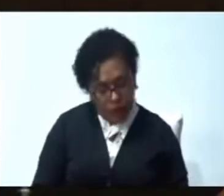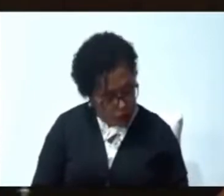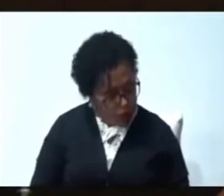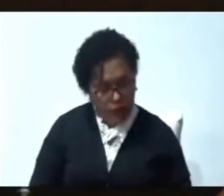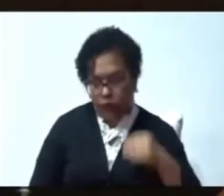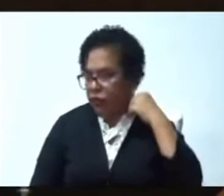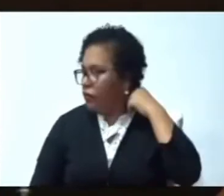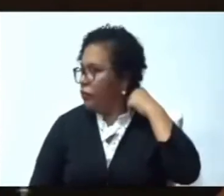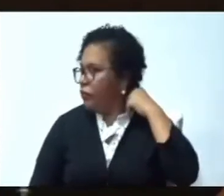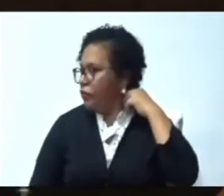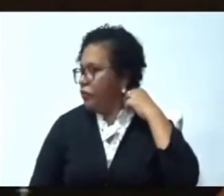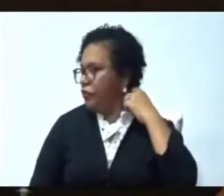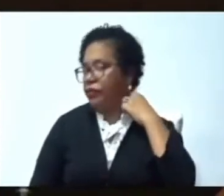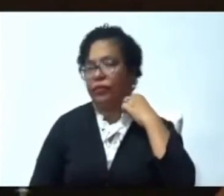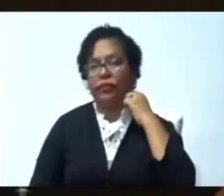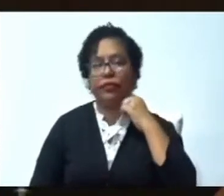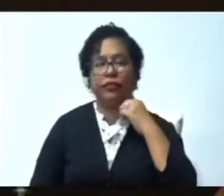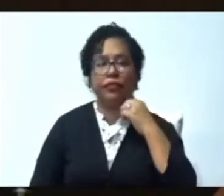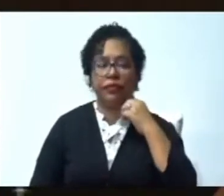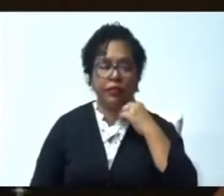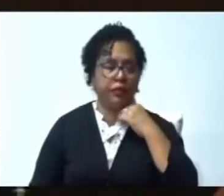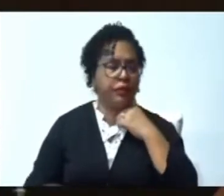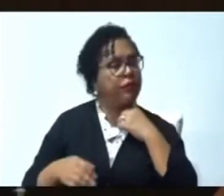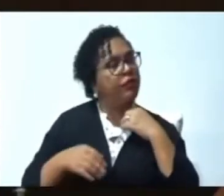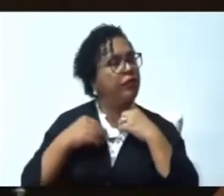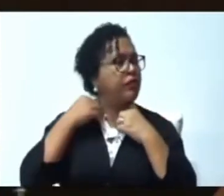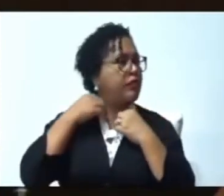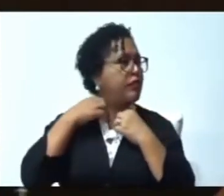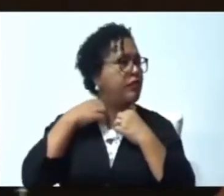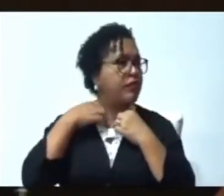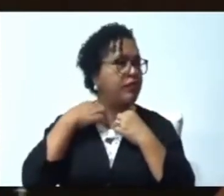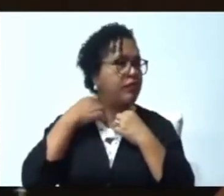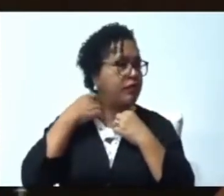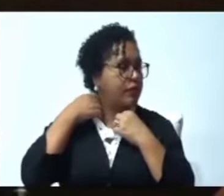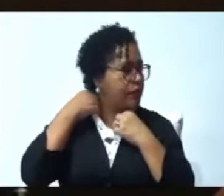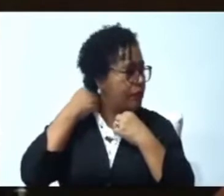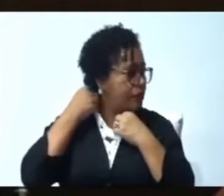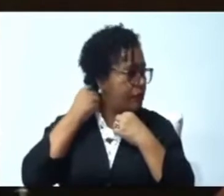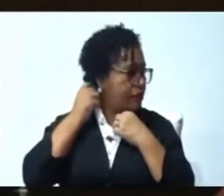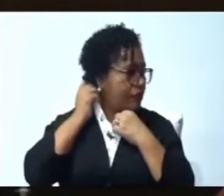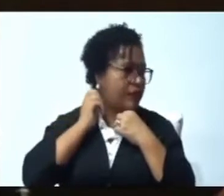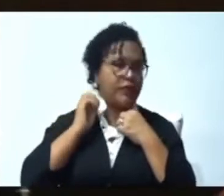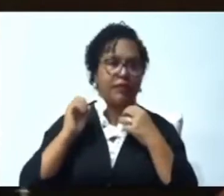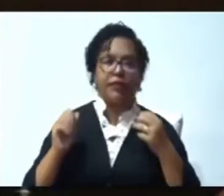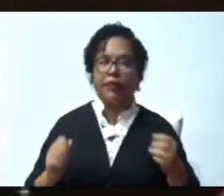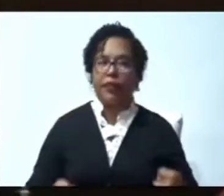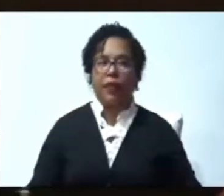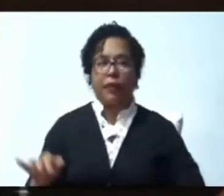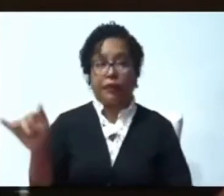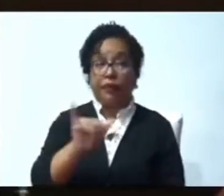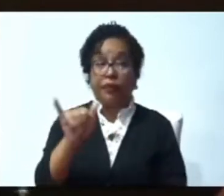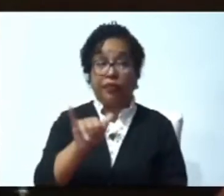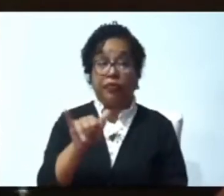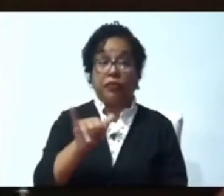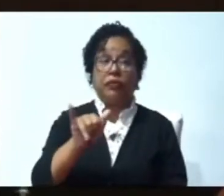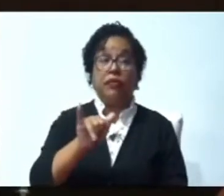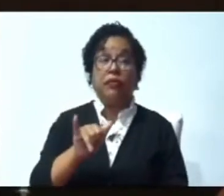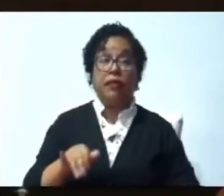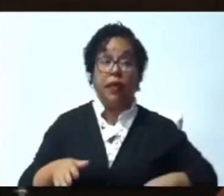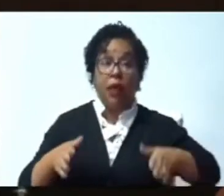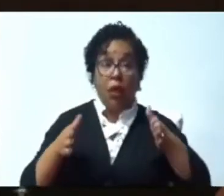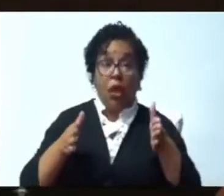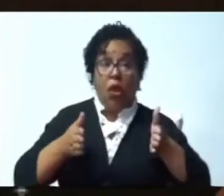se benefician muchos productores agrícolas Muchos pequeños comerciantes Y tienen ahora mismo el tránsito